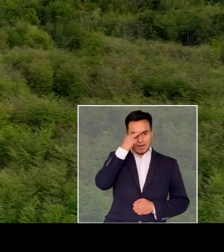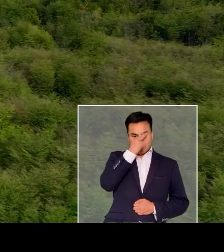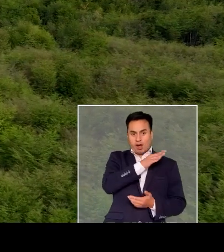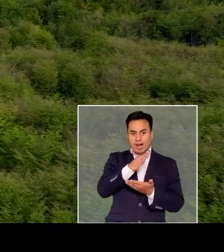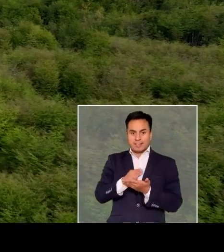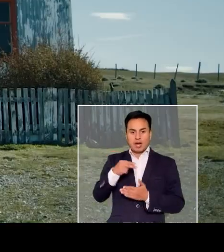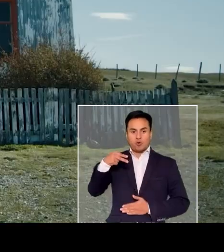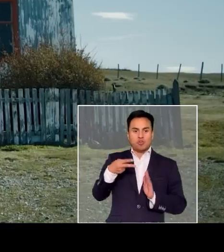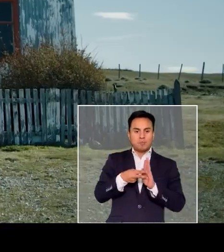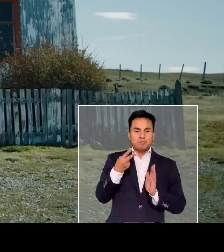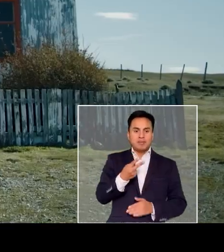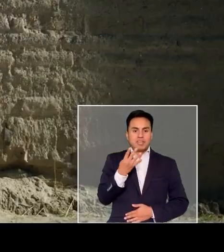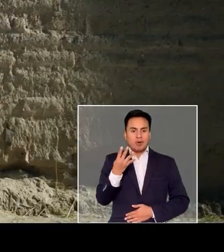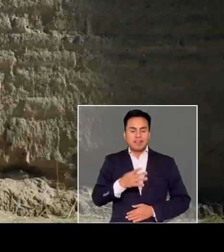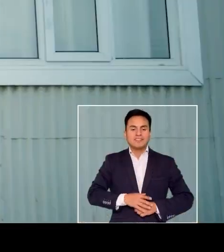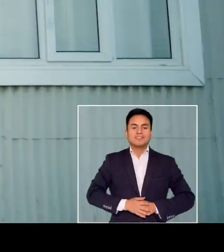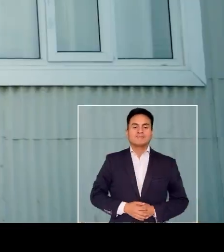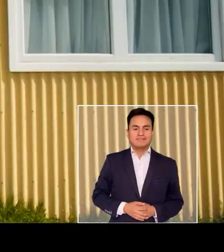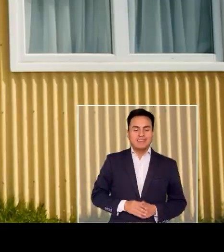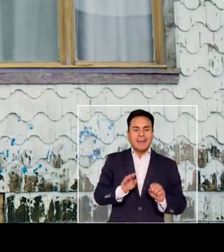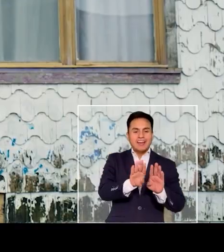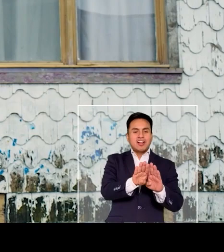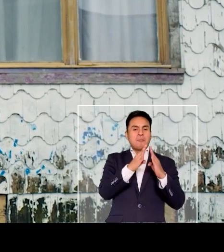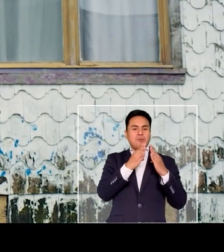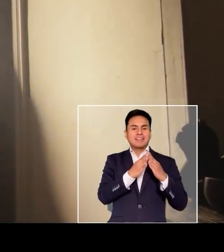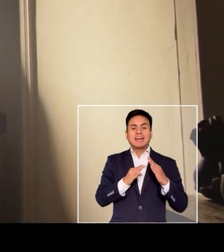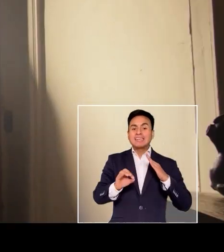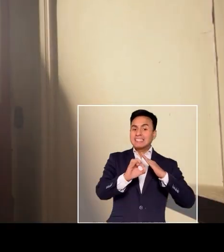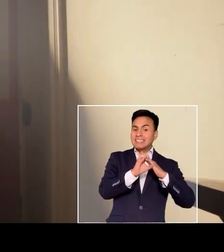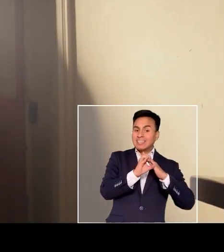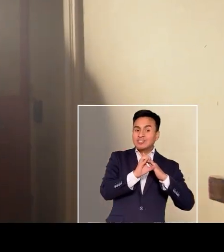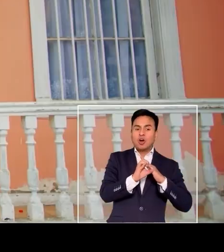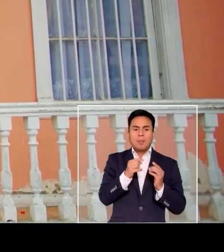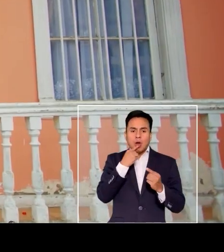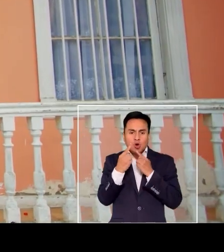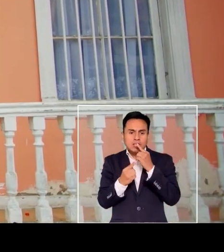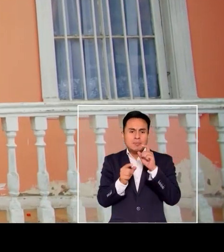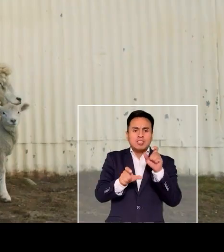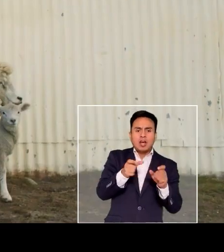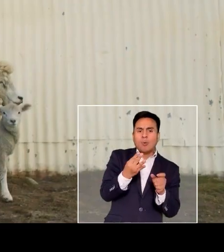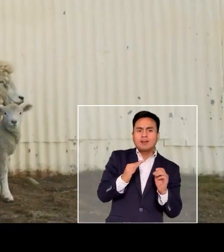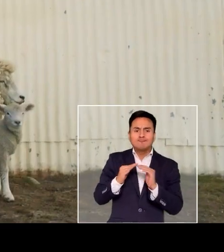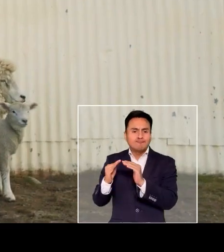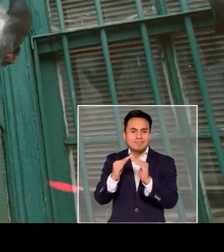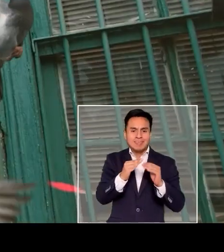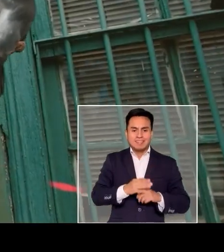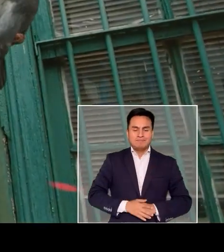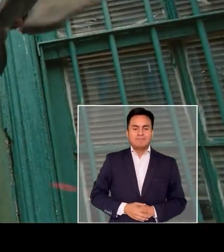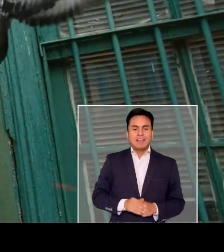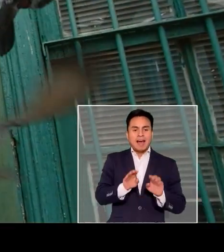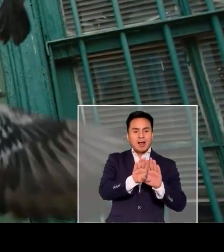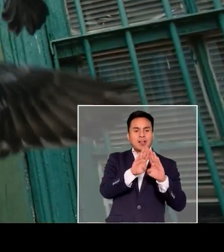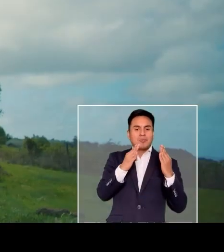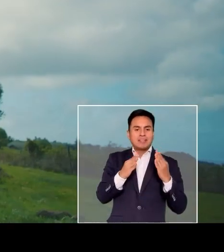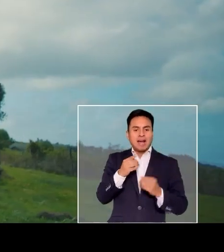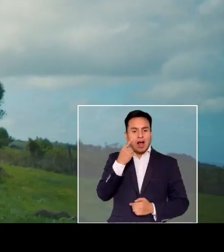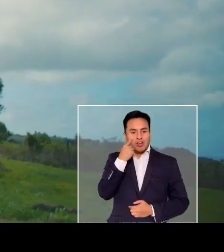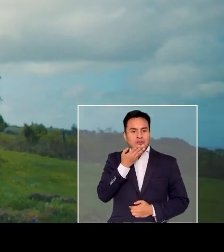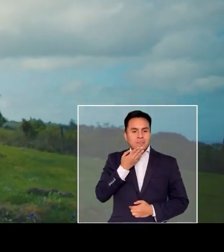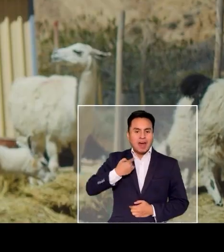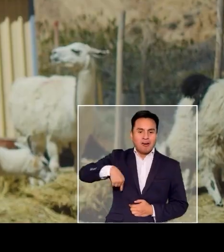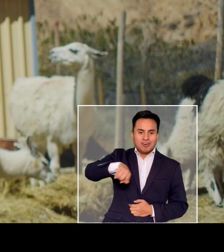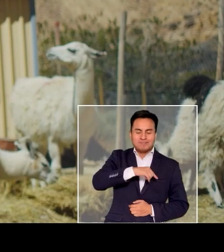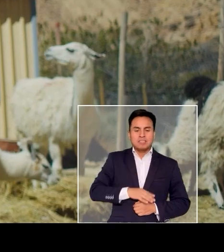Desde marzo hasta junio del 2024, abramos la puerta al Censo de Población y Vivienda. Abramos la puerta a